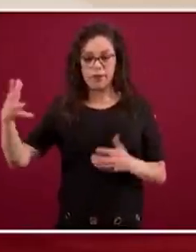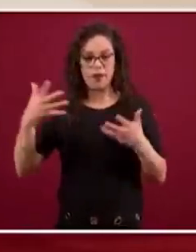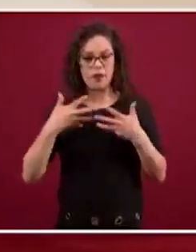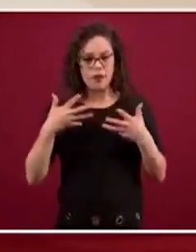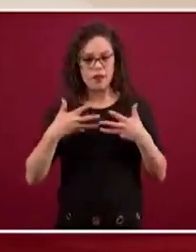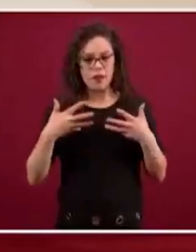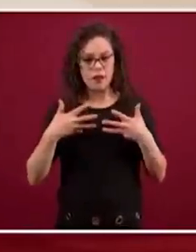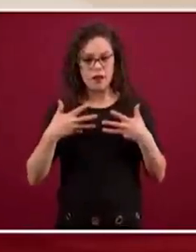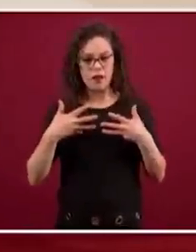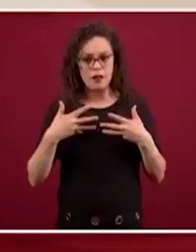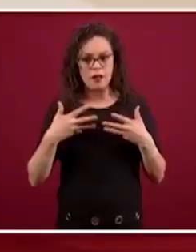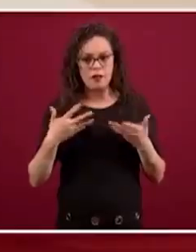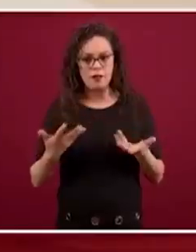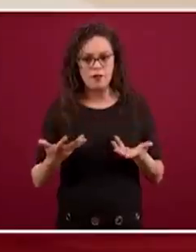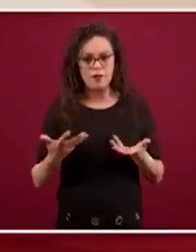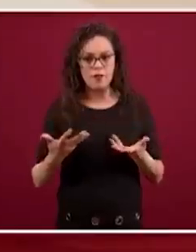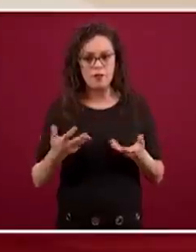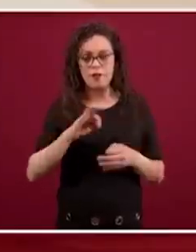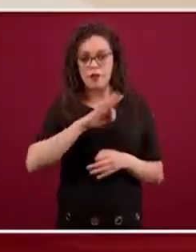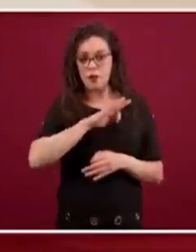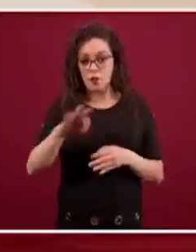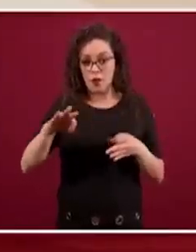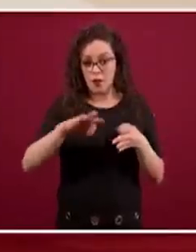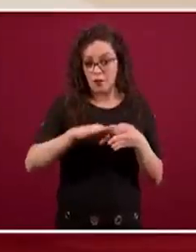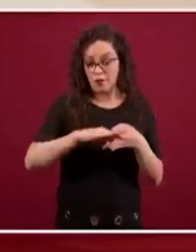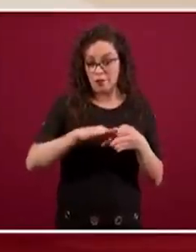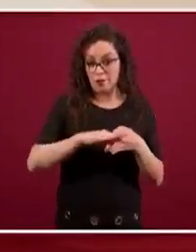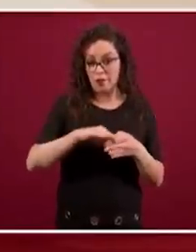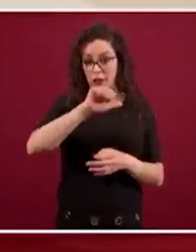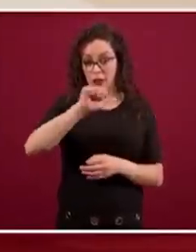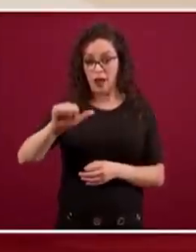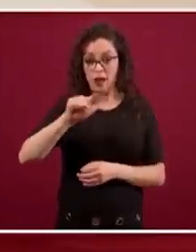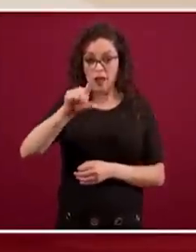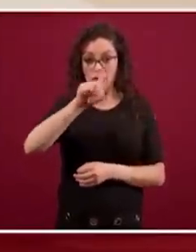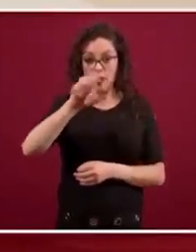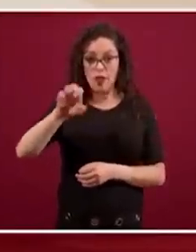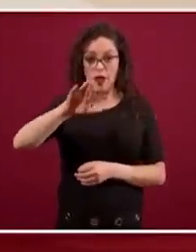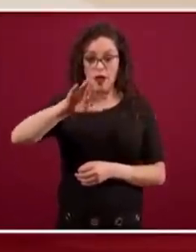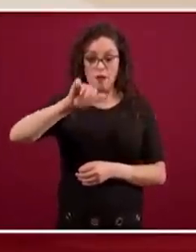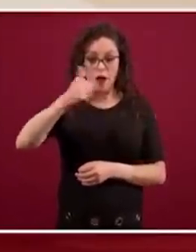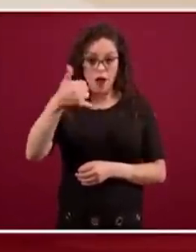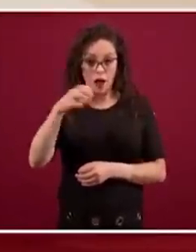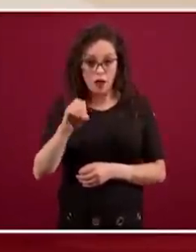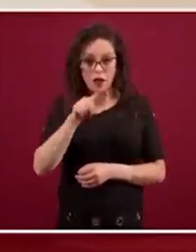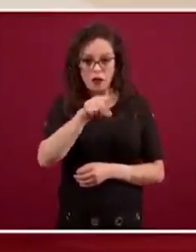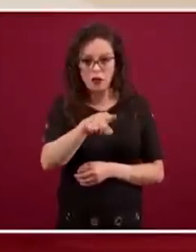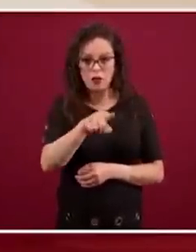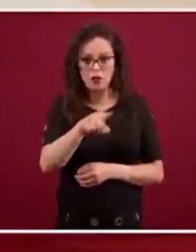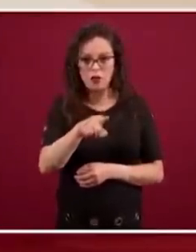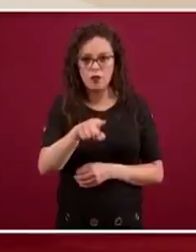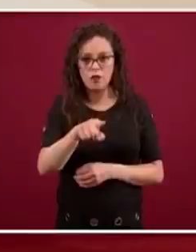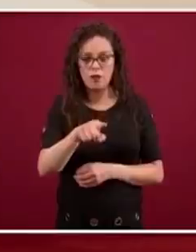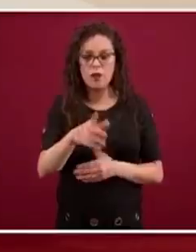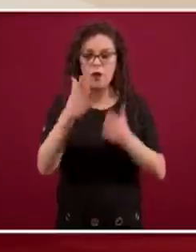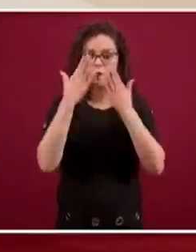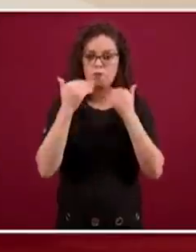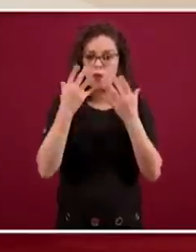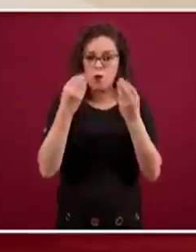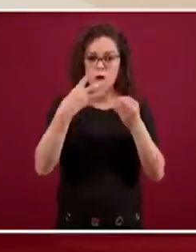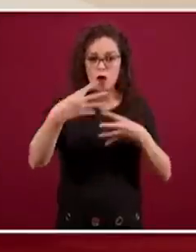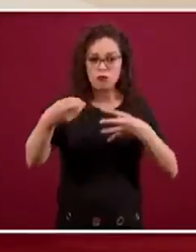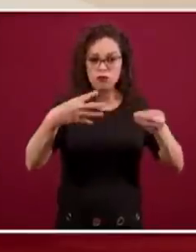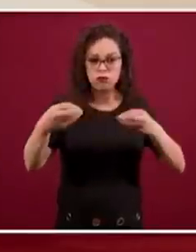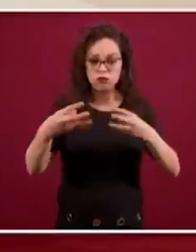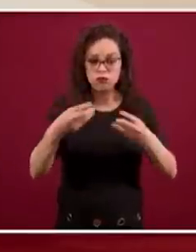17 de mayo muy baja transmisión como candidatas a abrir sus actividades, a